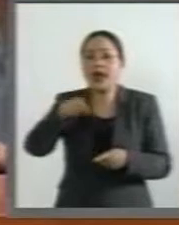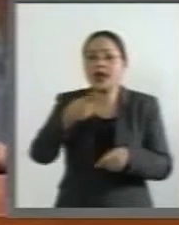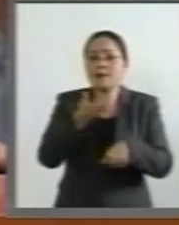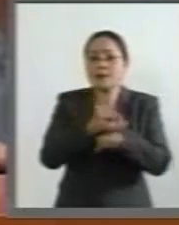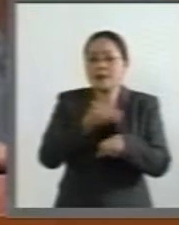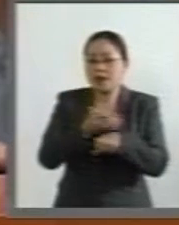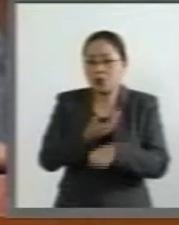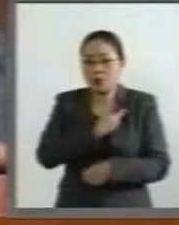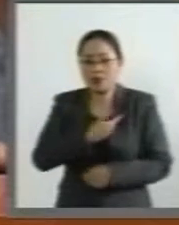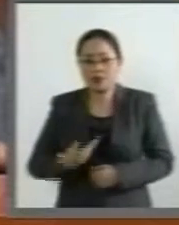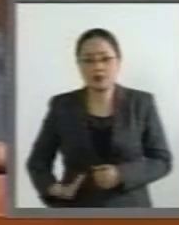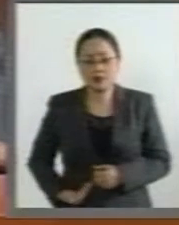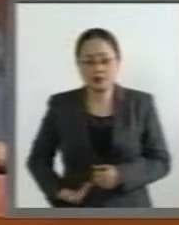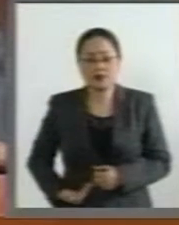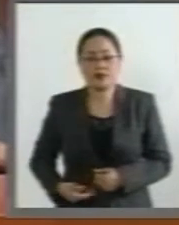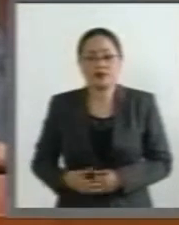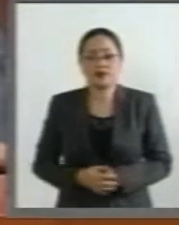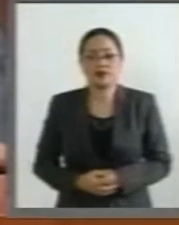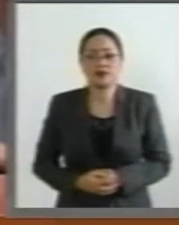de Estados Unidos.